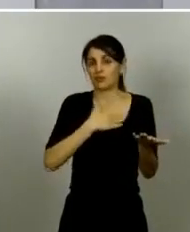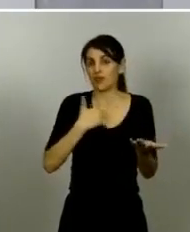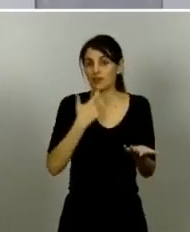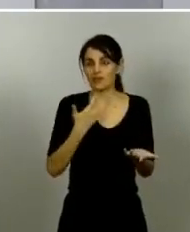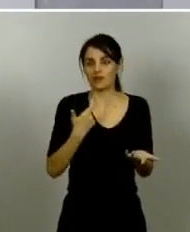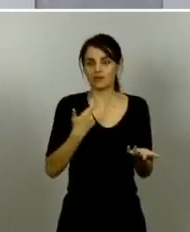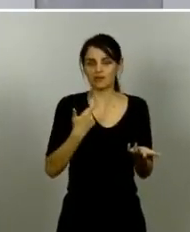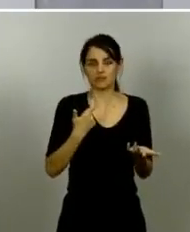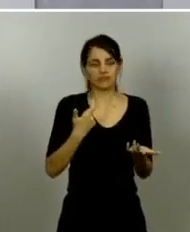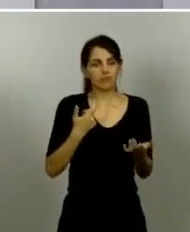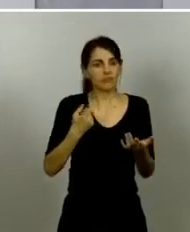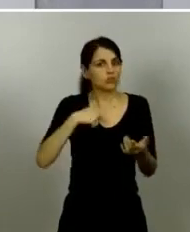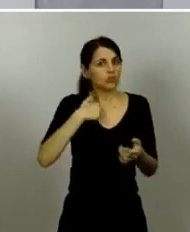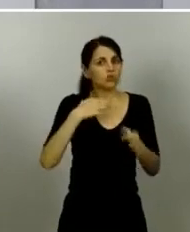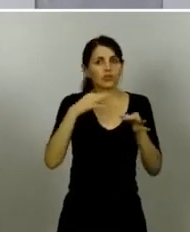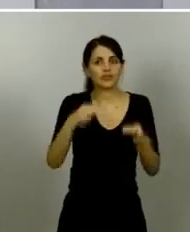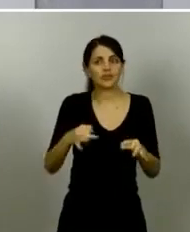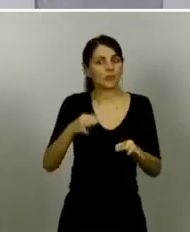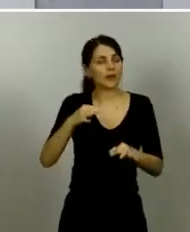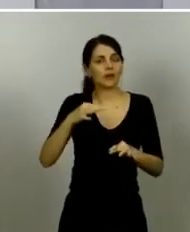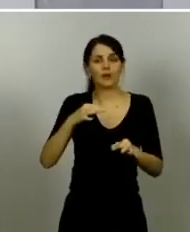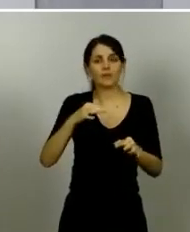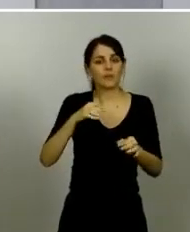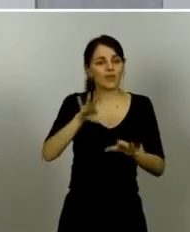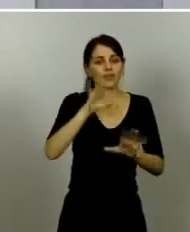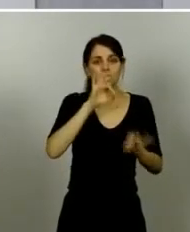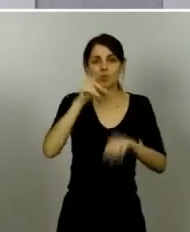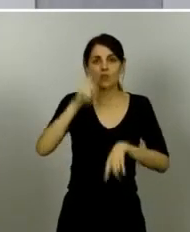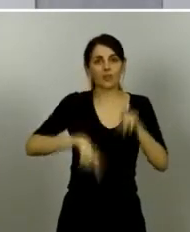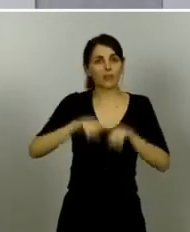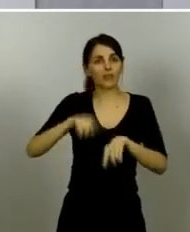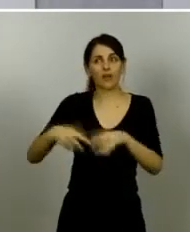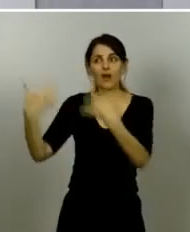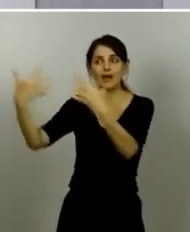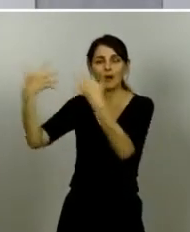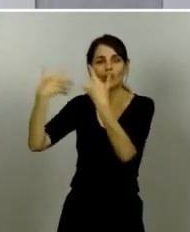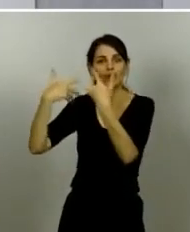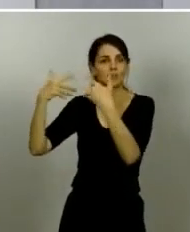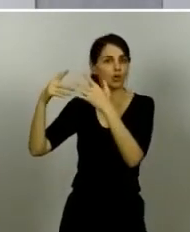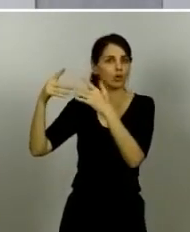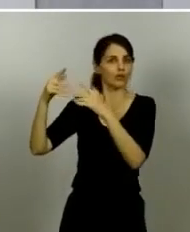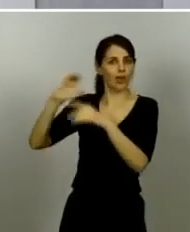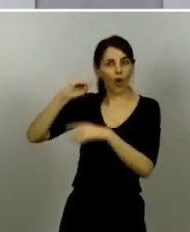siempre en concordancia con estas recomendaciones internacionales y de acuerdo con la información disponible estos días